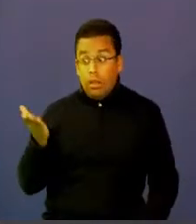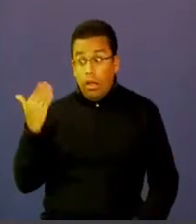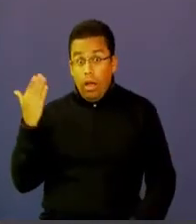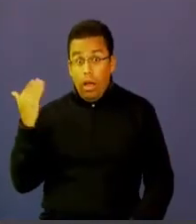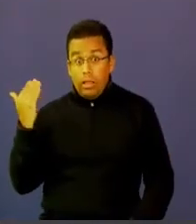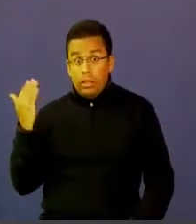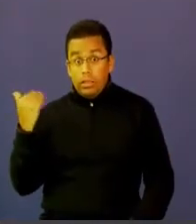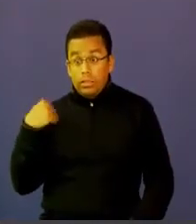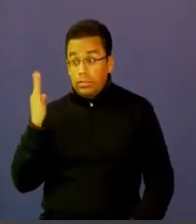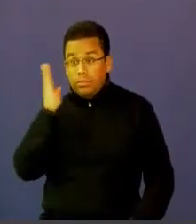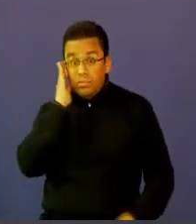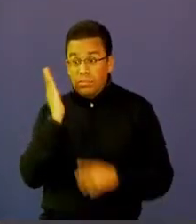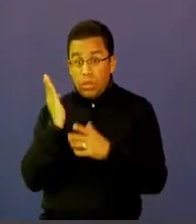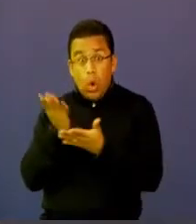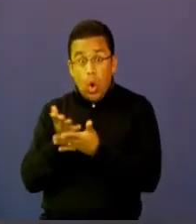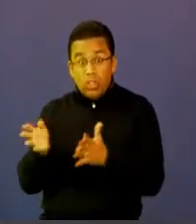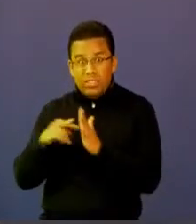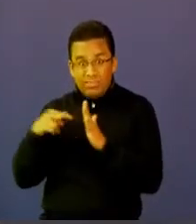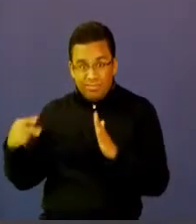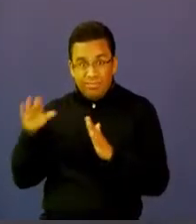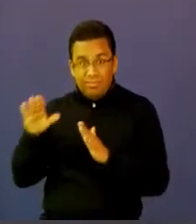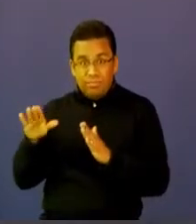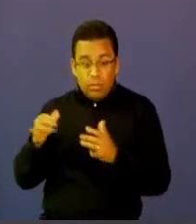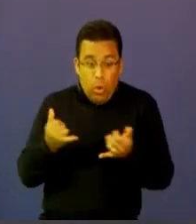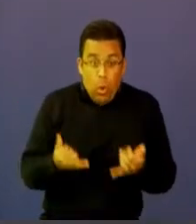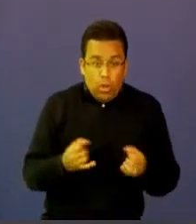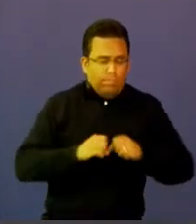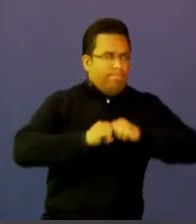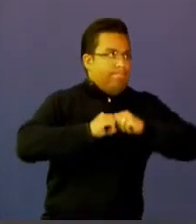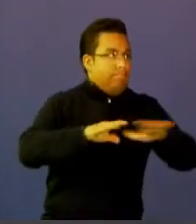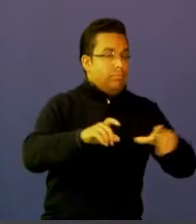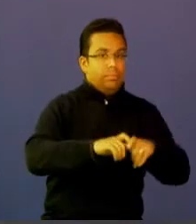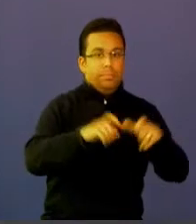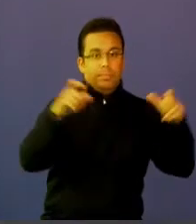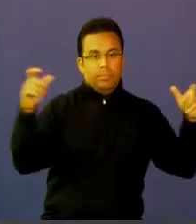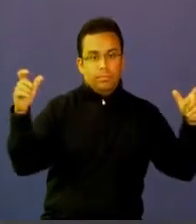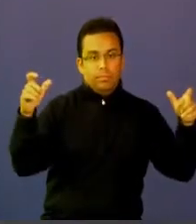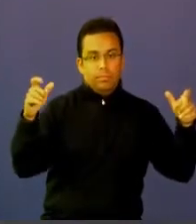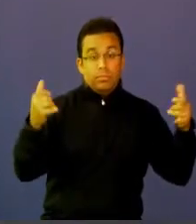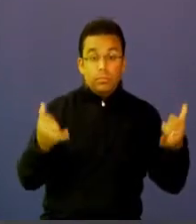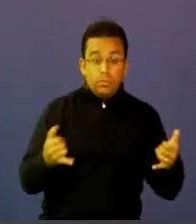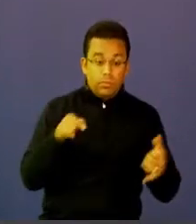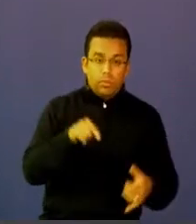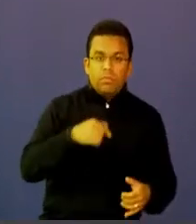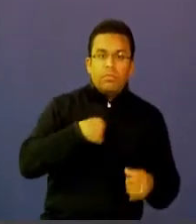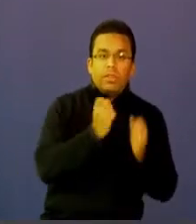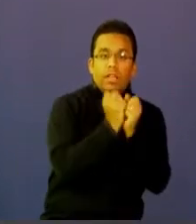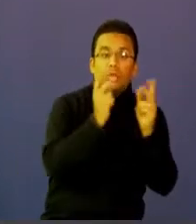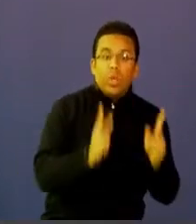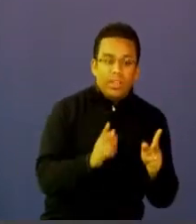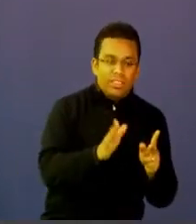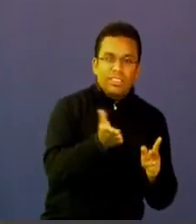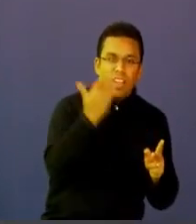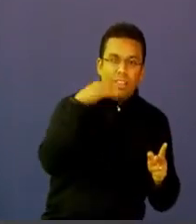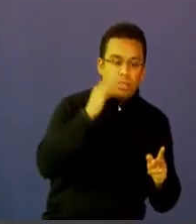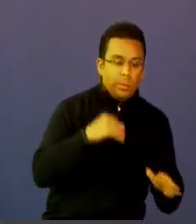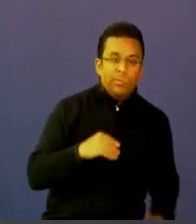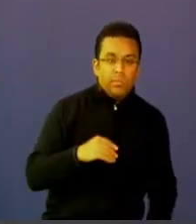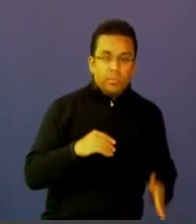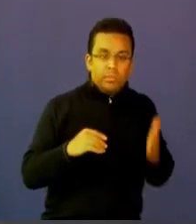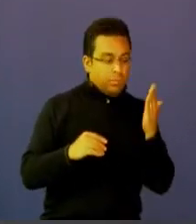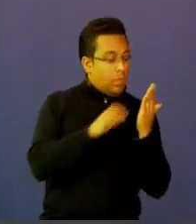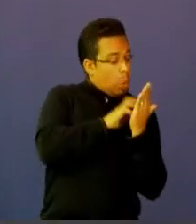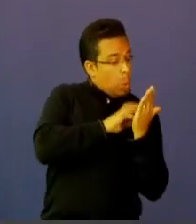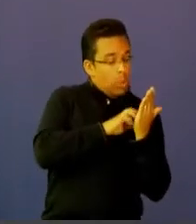controlado. Hoy es masivo. No vamos a poder evitar de ninguna manera que los estudiantes saquen en los próximos años su teléfono, su